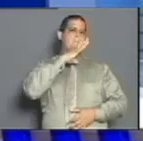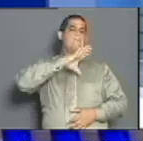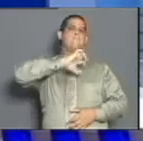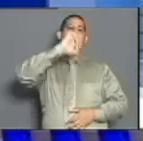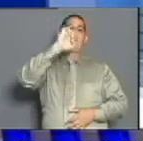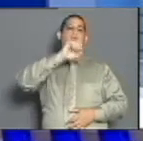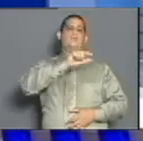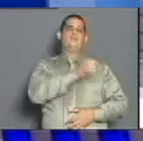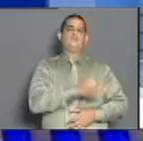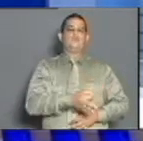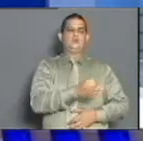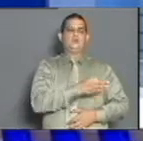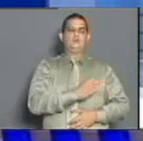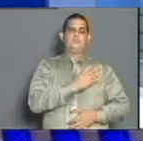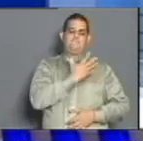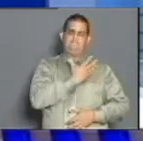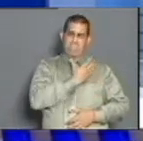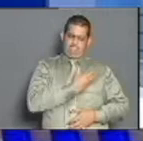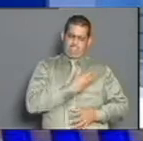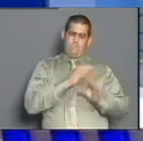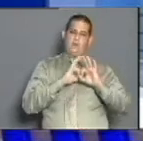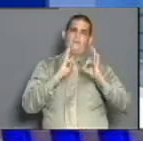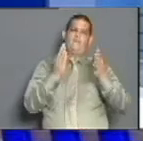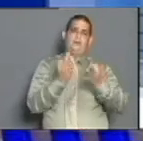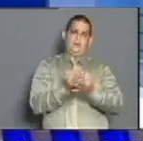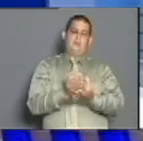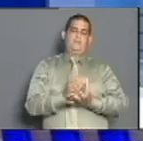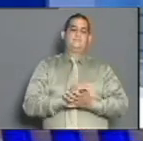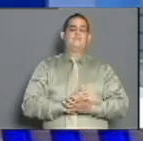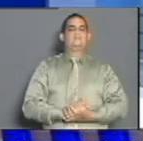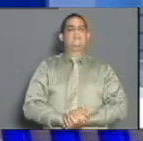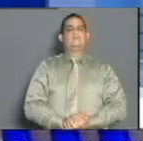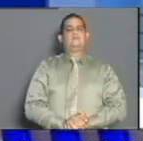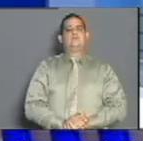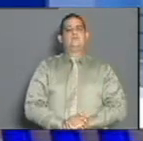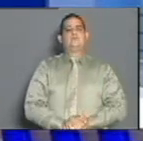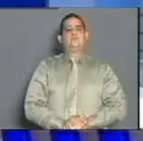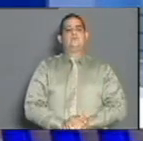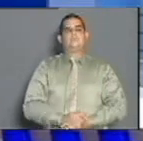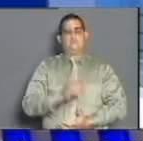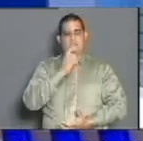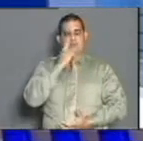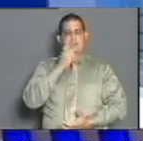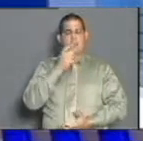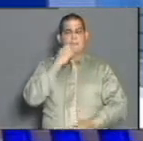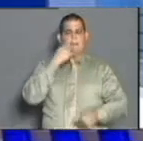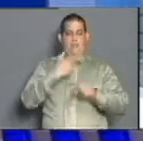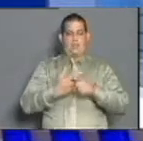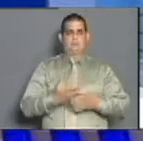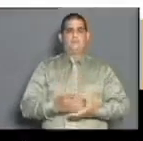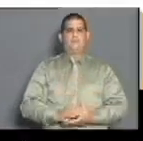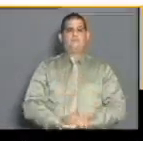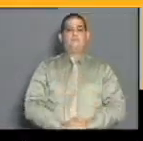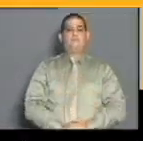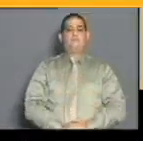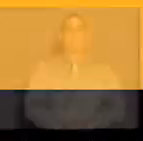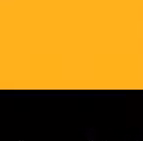de Báguanos. Como siempre, desde aquí transmitimos a sus familiares y amistades nuestras más sentidas condolencias. Continuamos en nuestra revista especial.